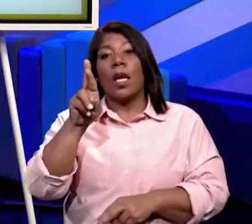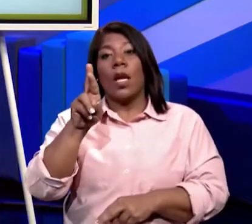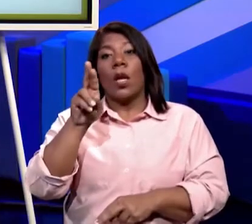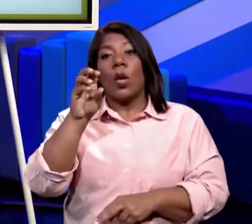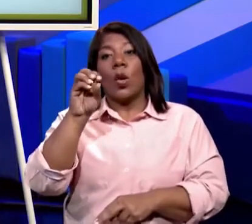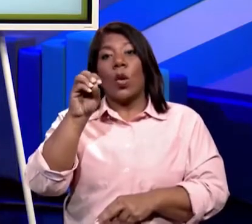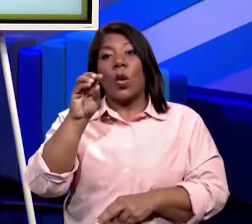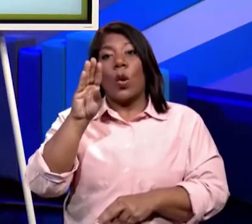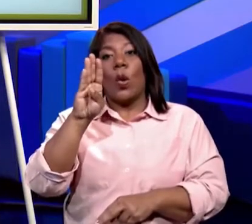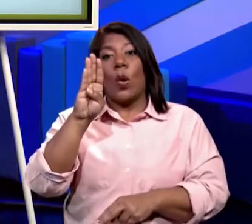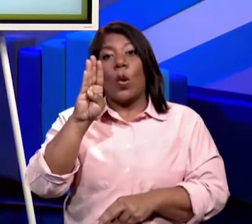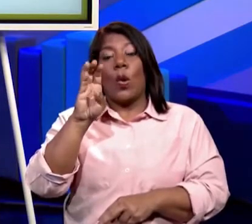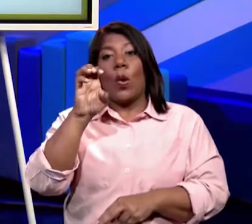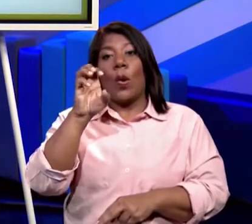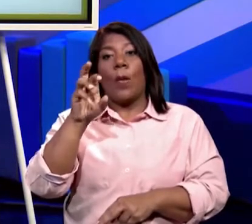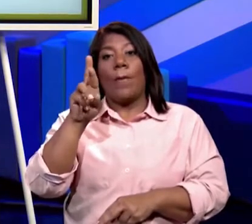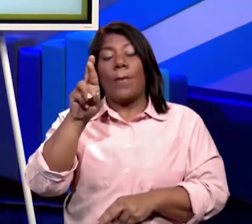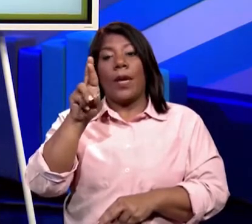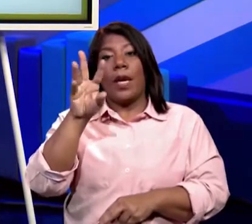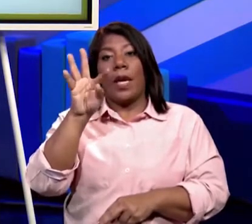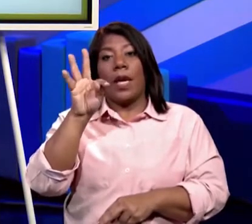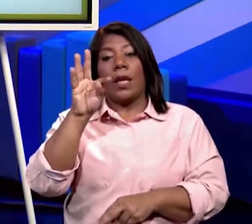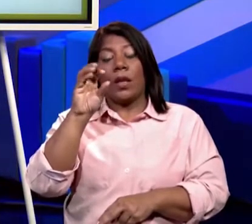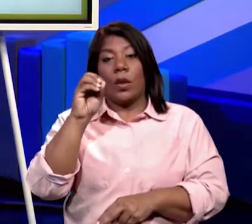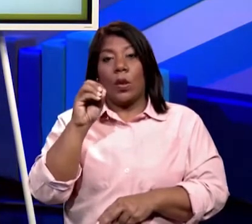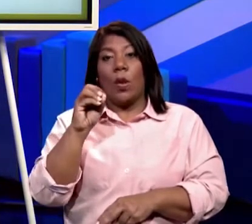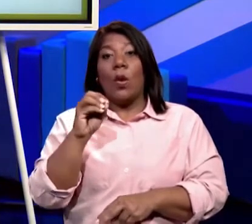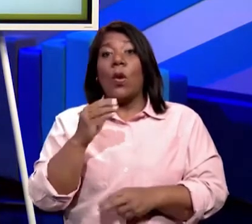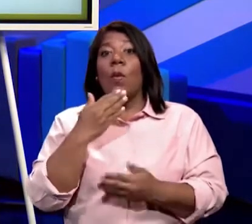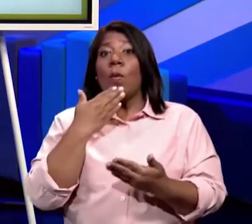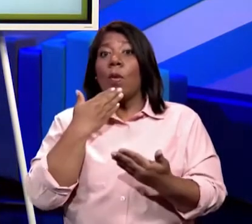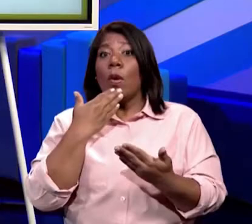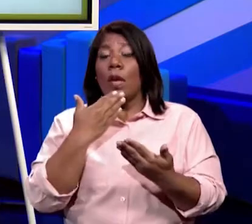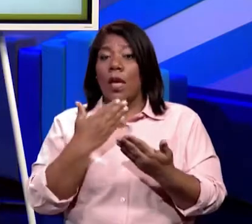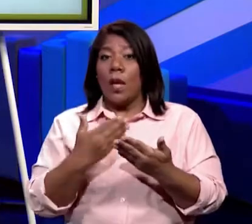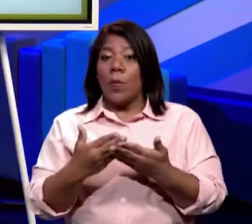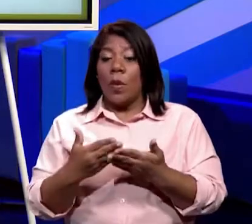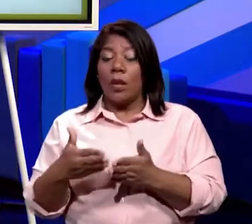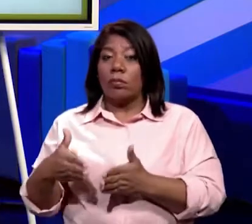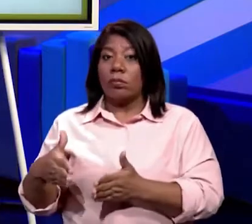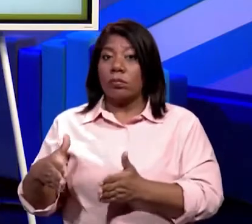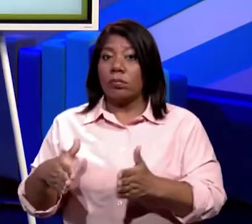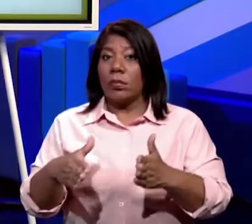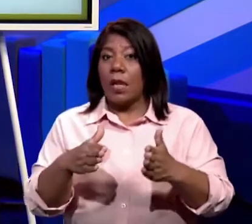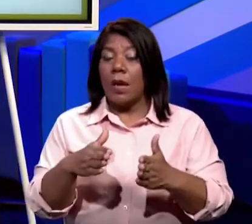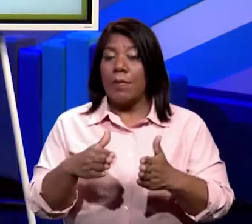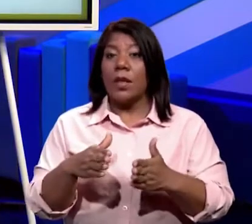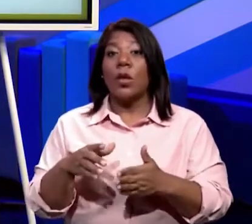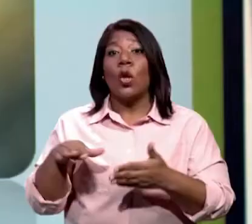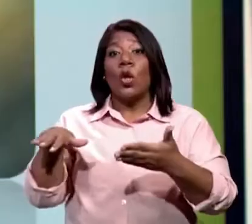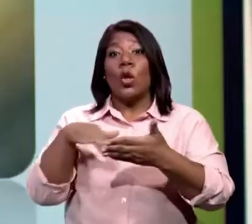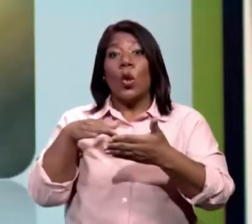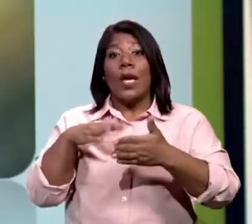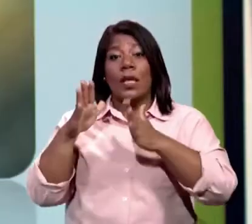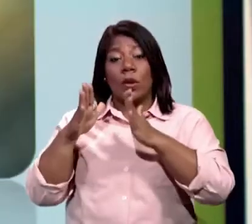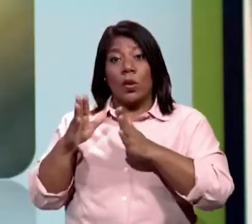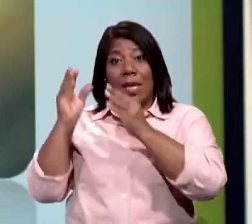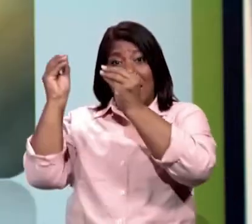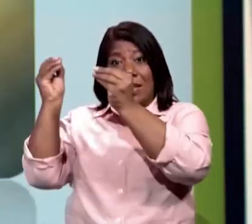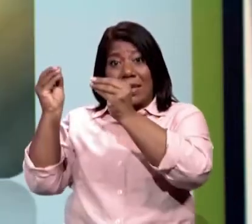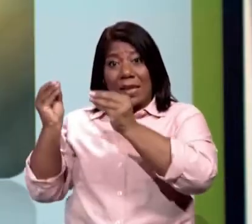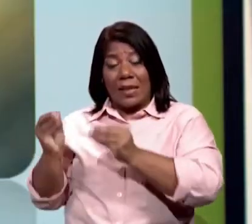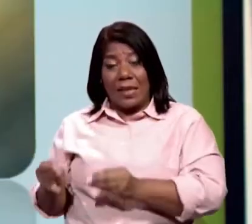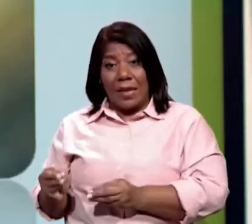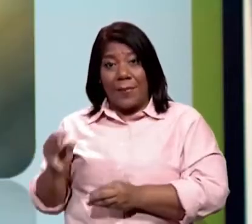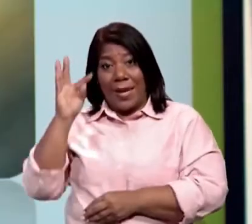que han pasado por mis manos, por lo general doy quinto y sexto grado, hemos leído esa novela. Y yo